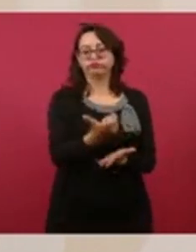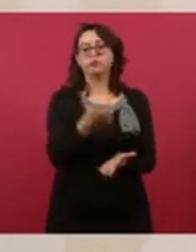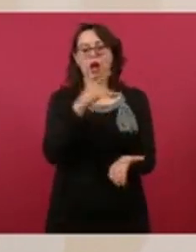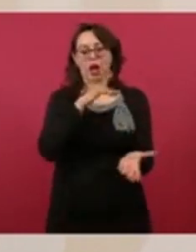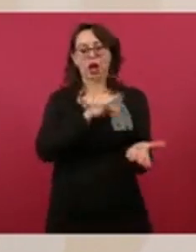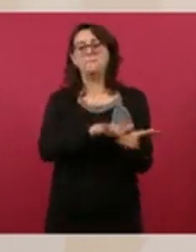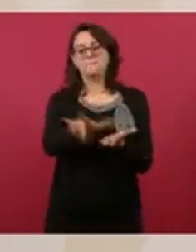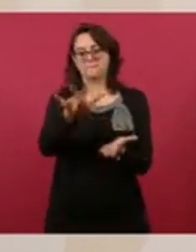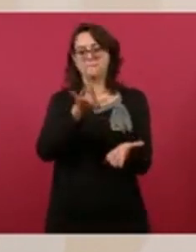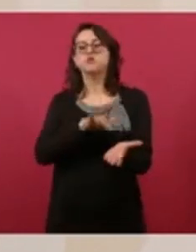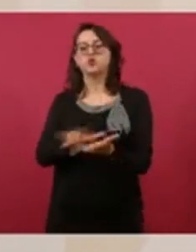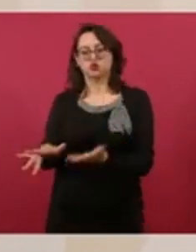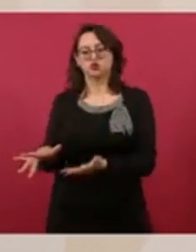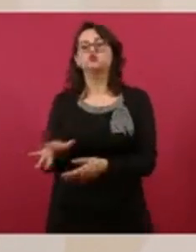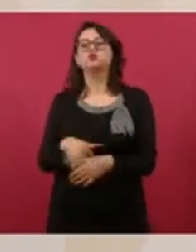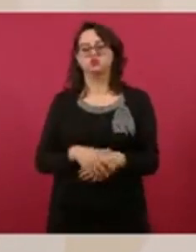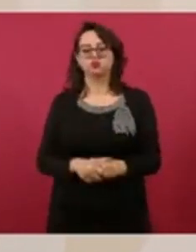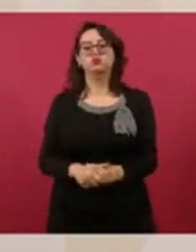una recompensa.